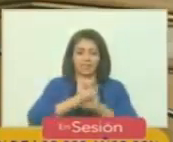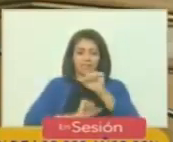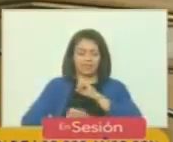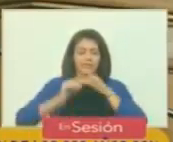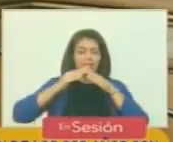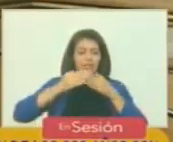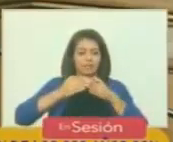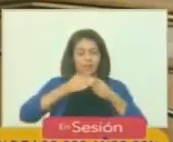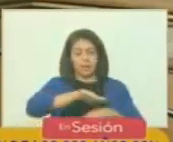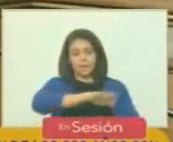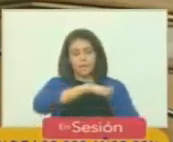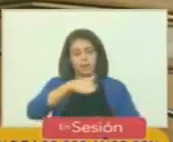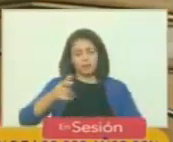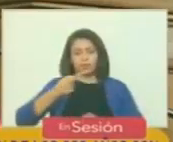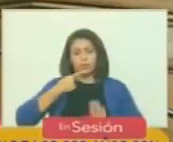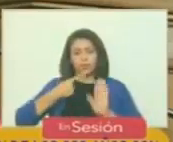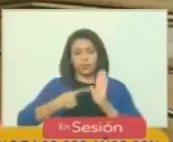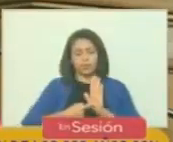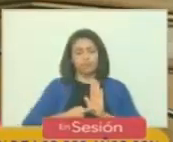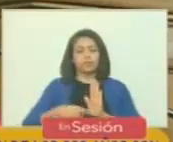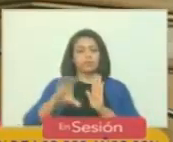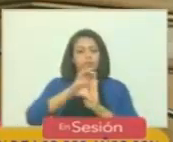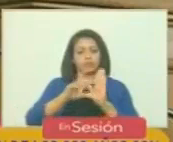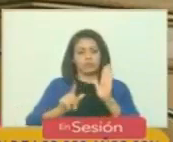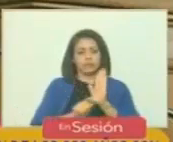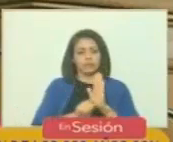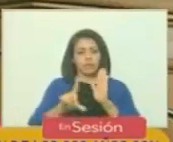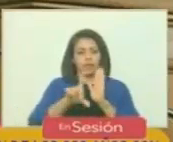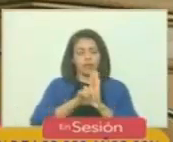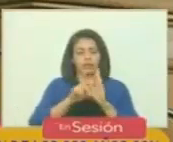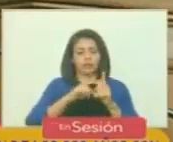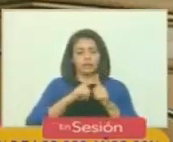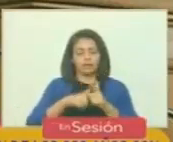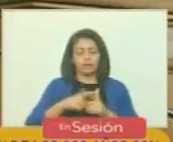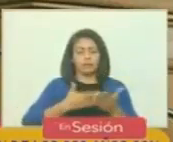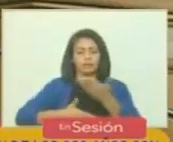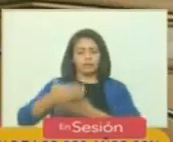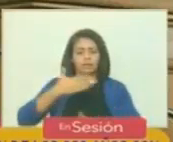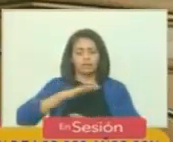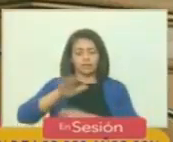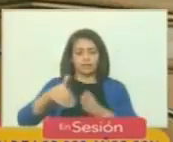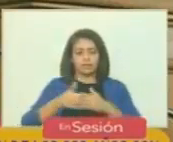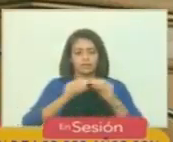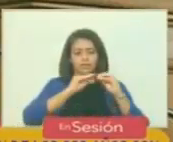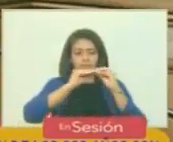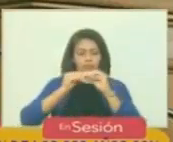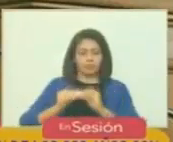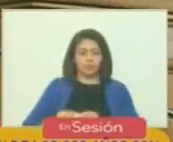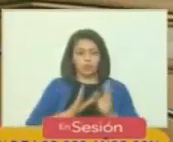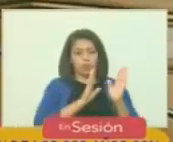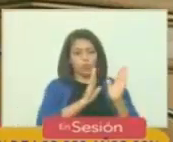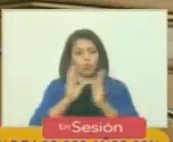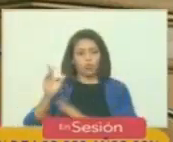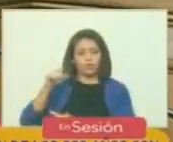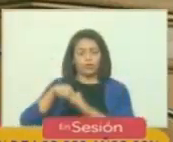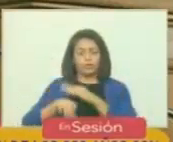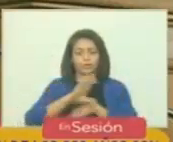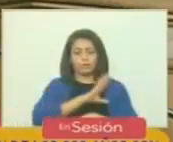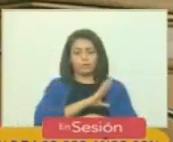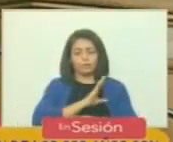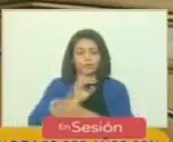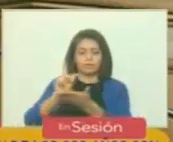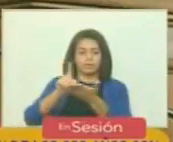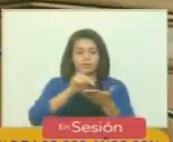marítima y el cumplimiento de la Constitución y las leyes, cooperando con el mantenimiento del orden interno y